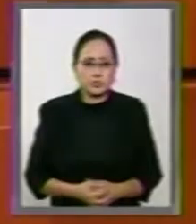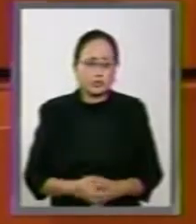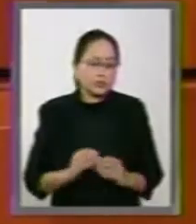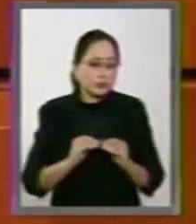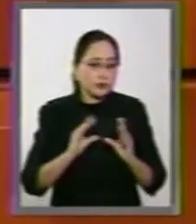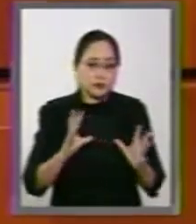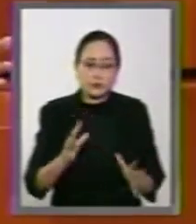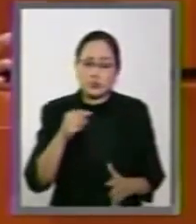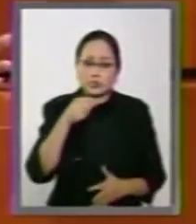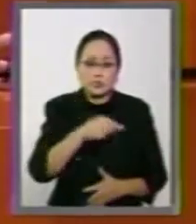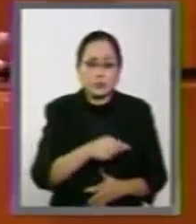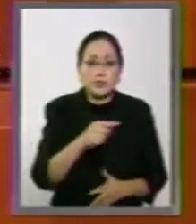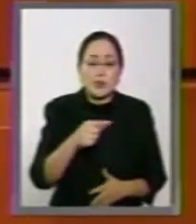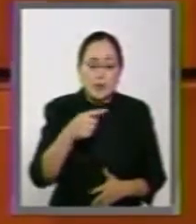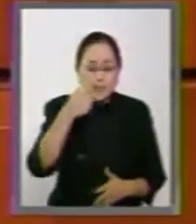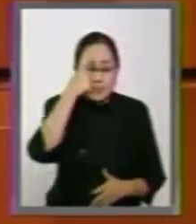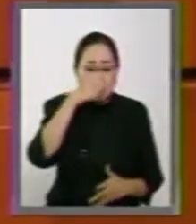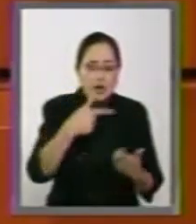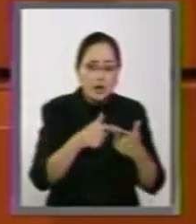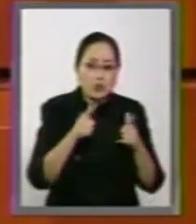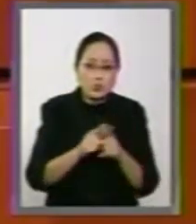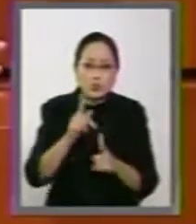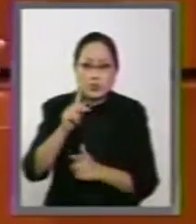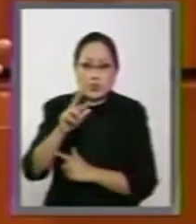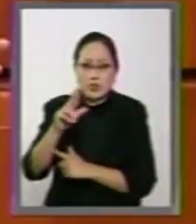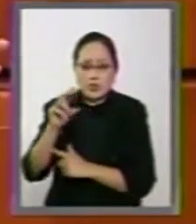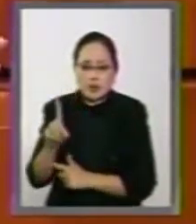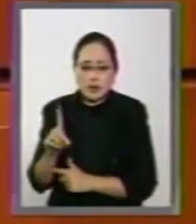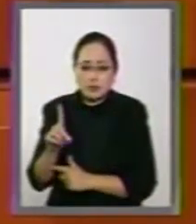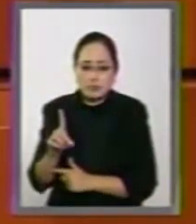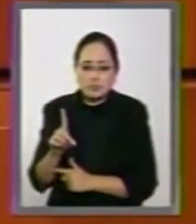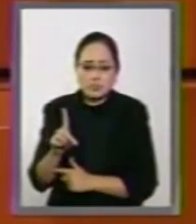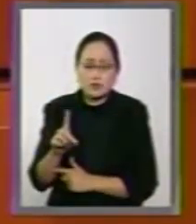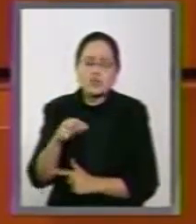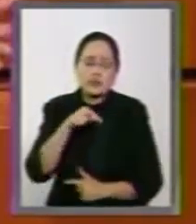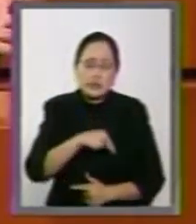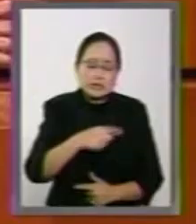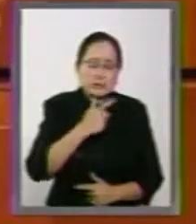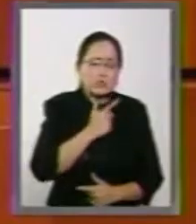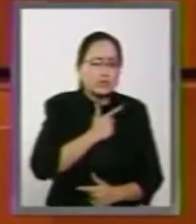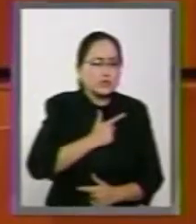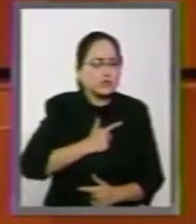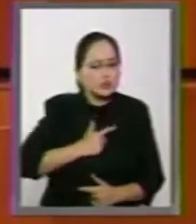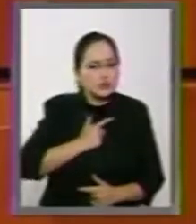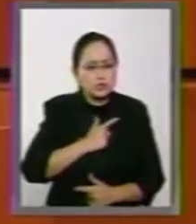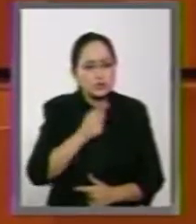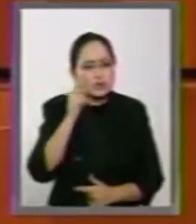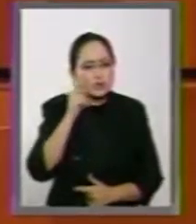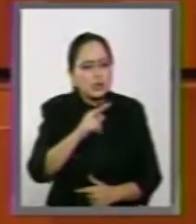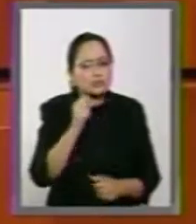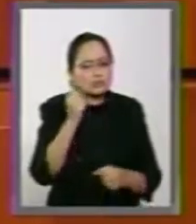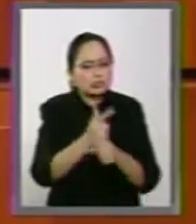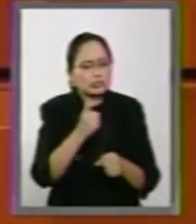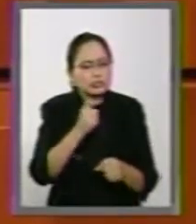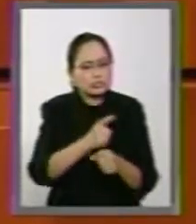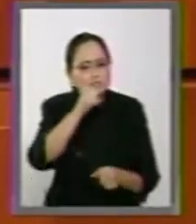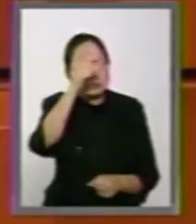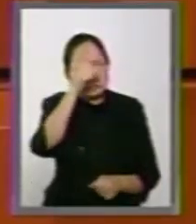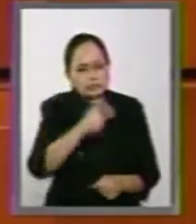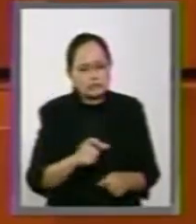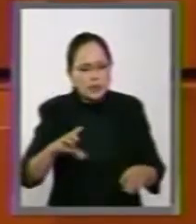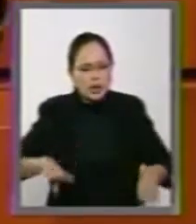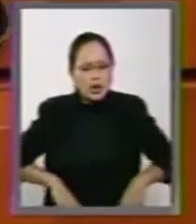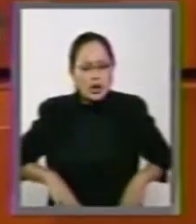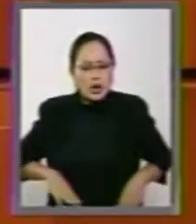Definitivamente, para el Partido de la Revolución Democrática fue muy grato darnos cuenta del gran perfil que él